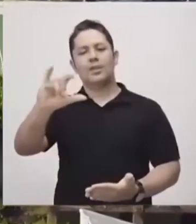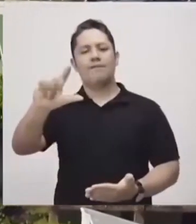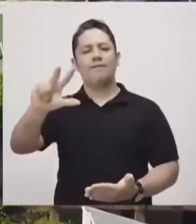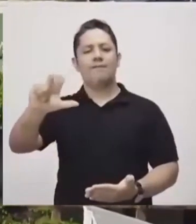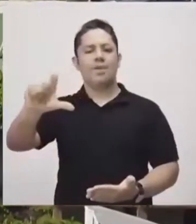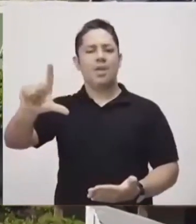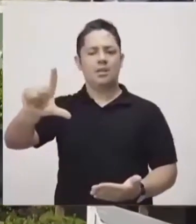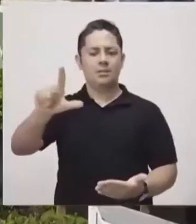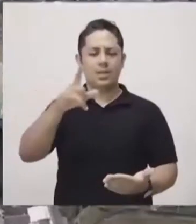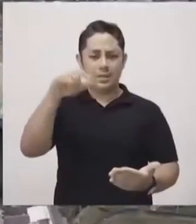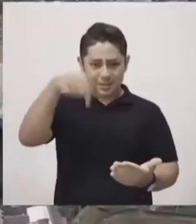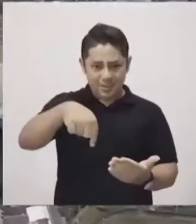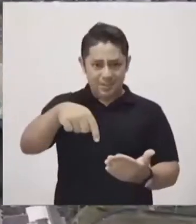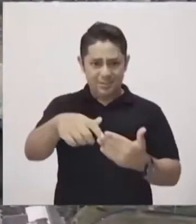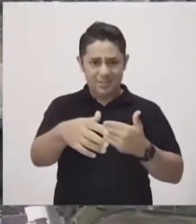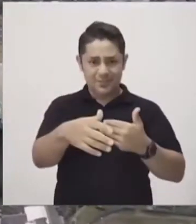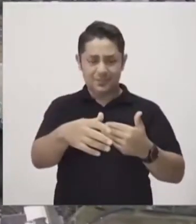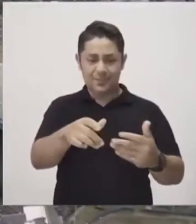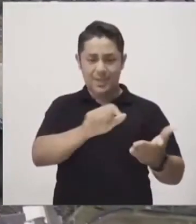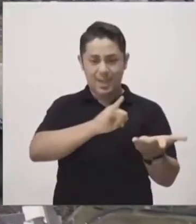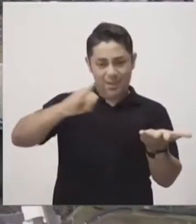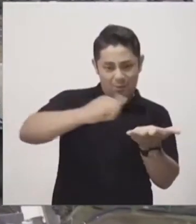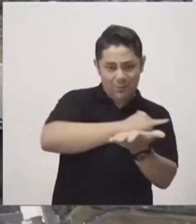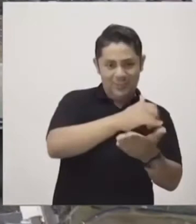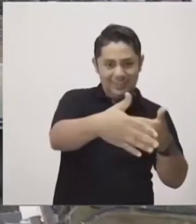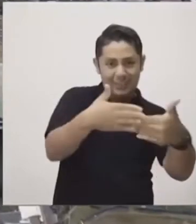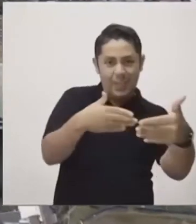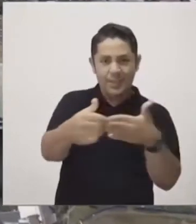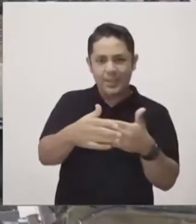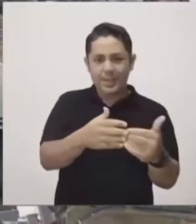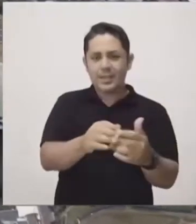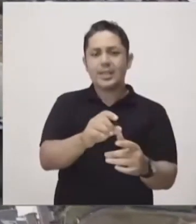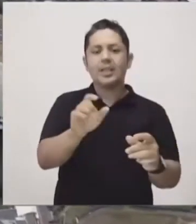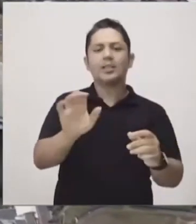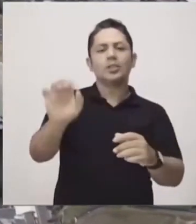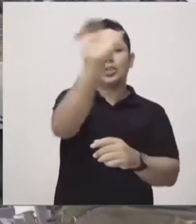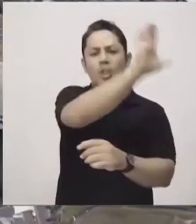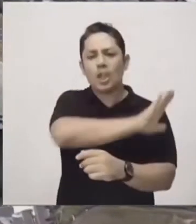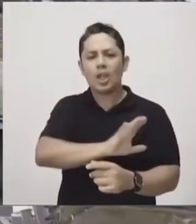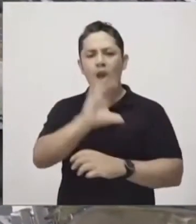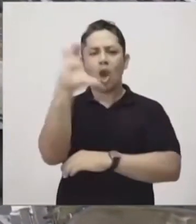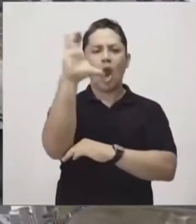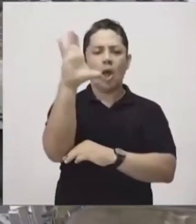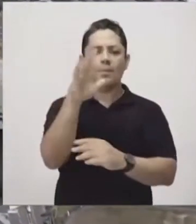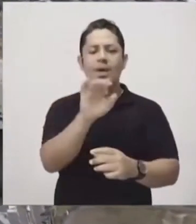departamentos, debido a que son el Ministerio del Interior y el de Salud quienes autorizan los planes pilotos.